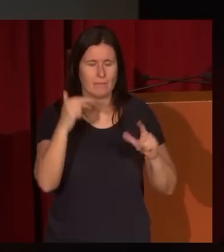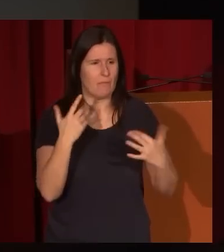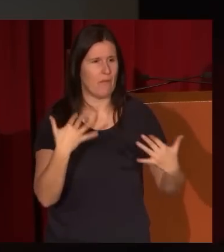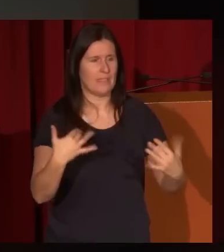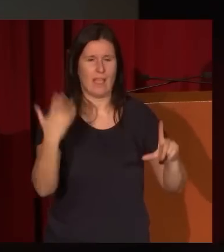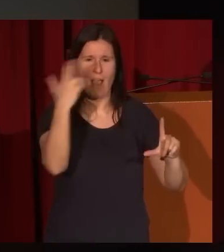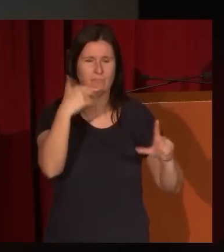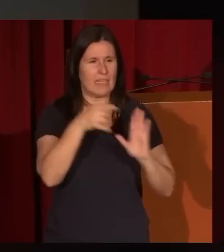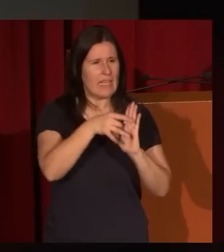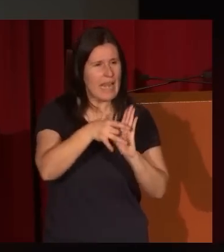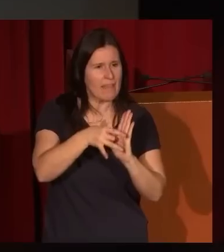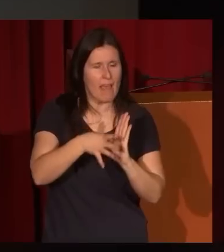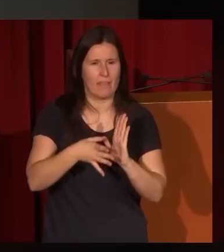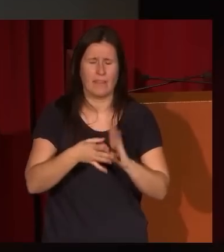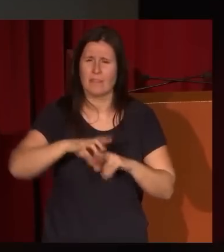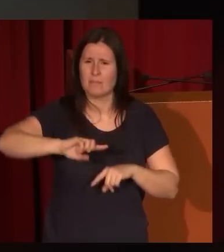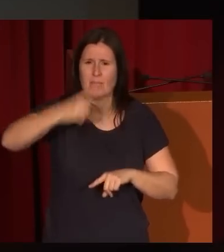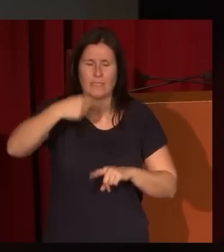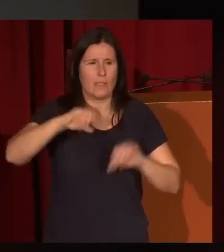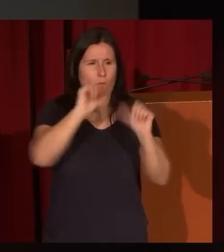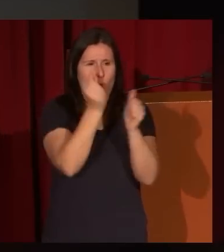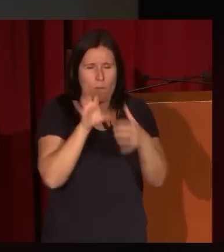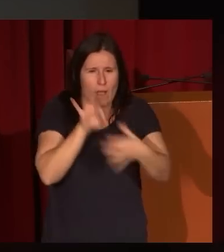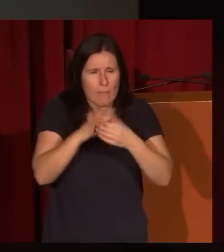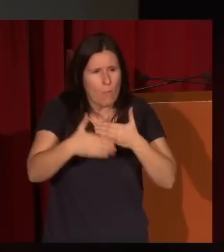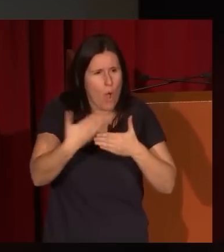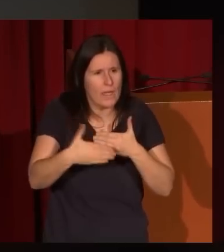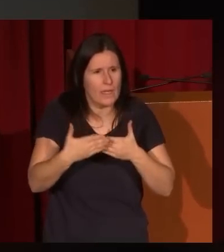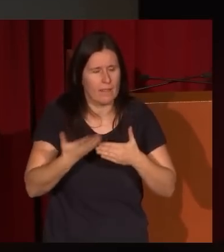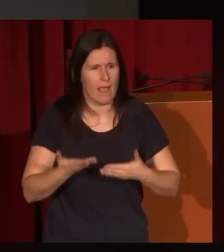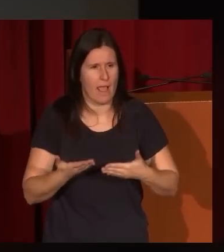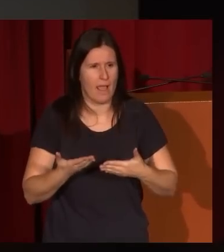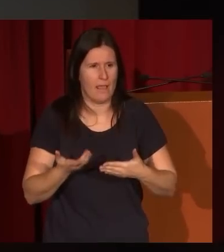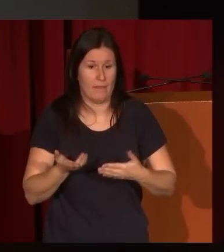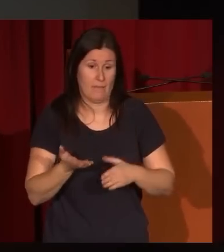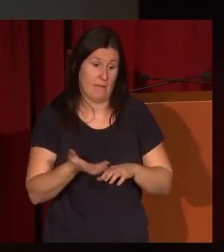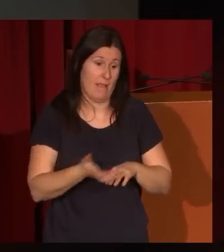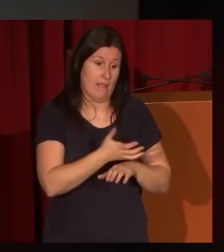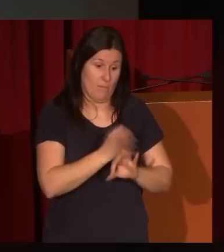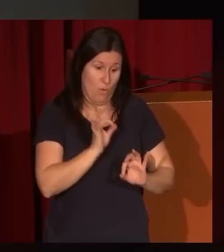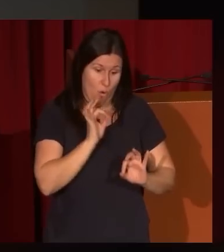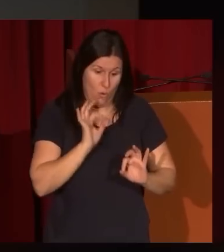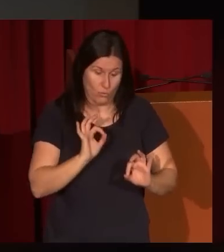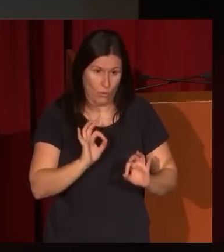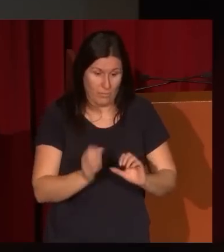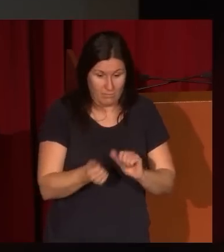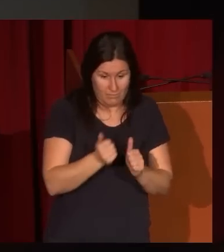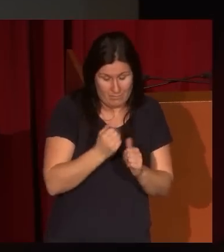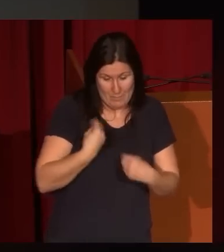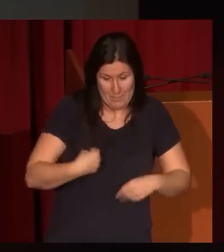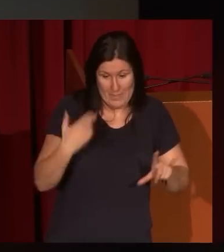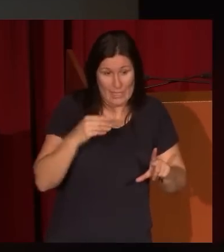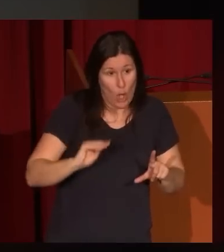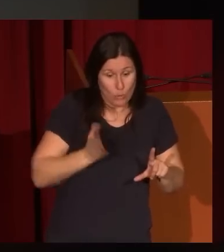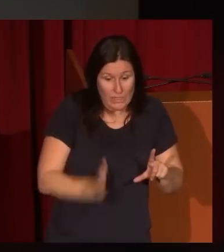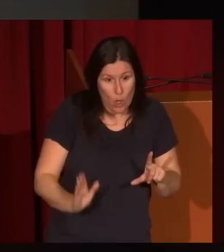ejecución, esas calidades, sobre todo, esa modernidad inmediata ante al retrato de sus propios hijos es algo que un